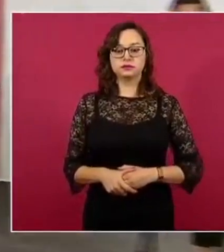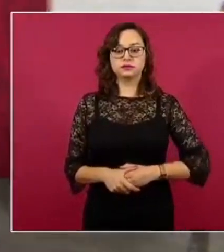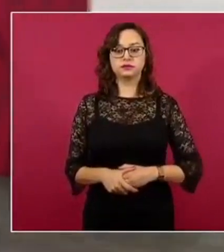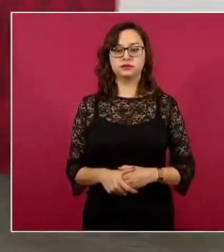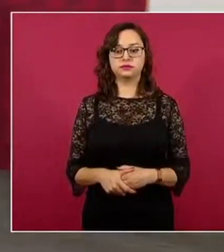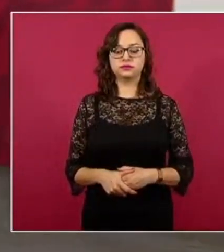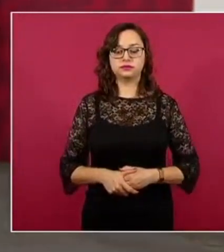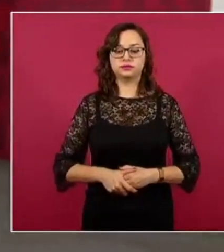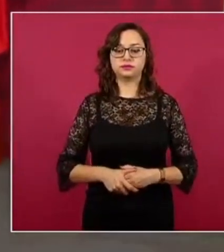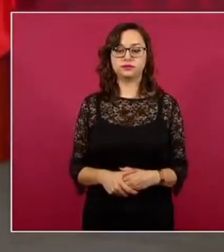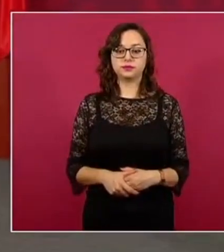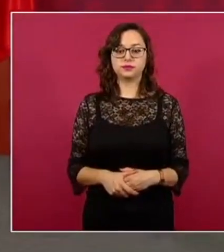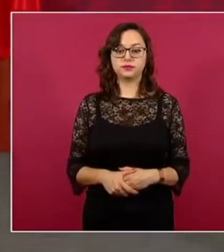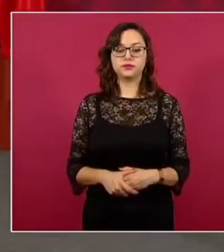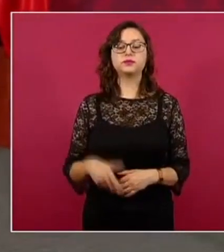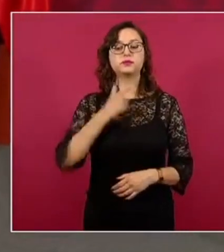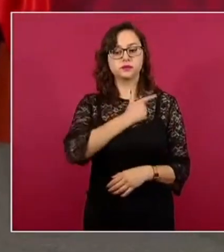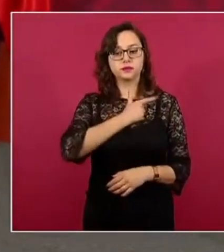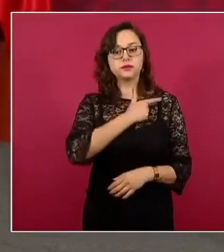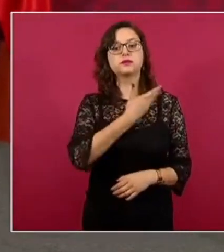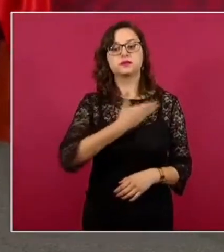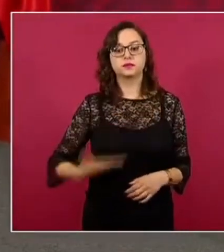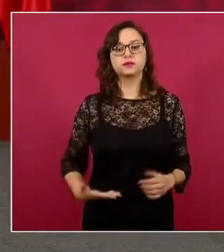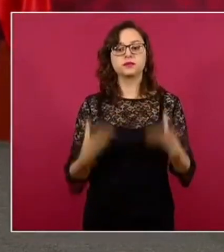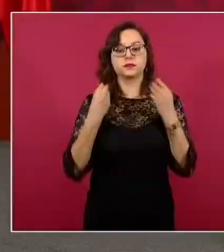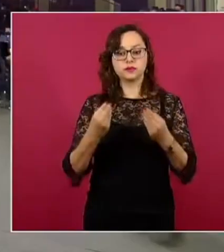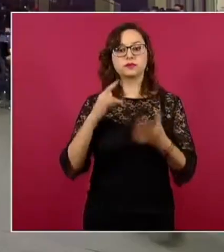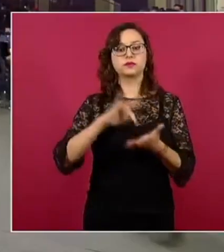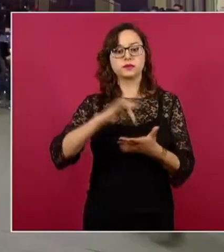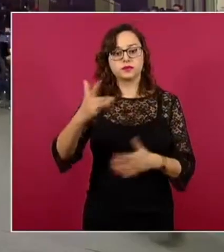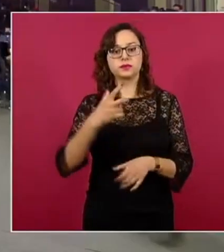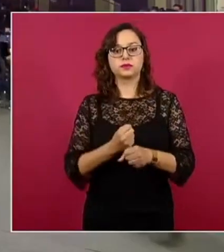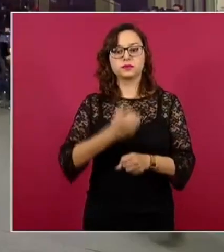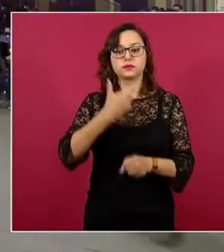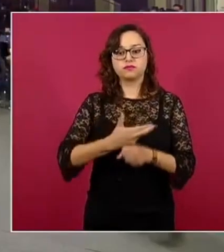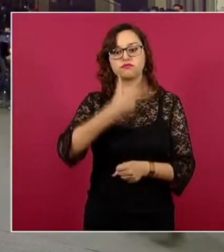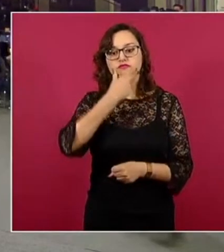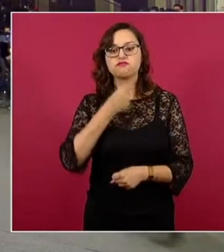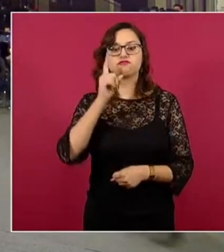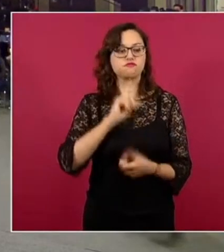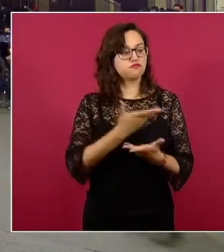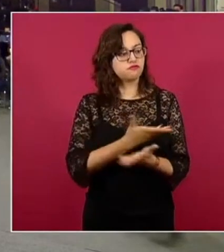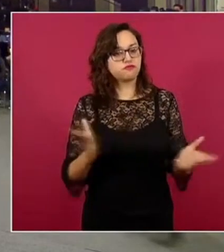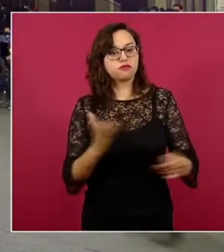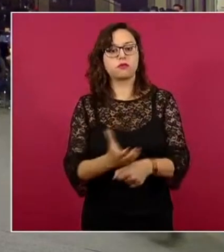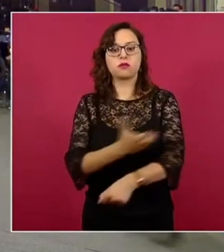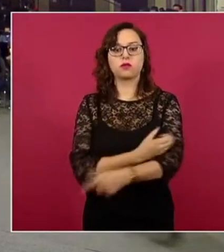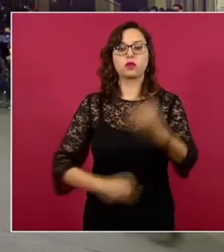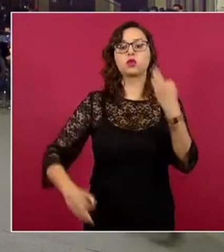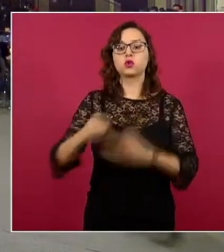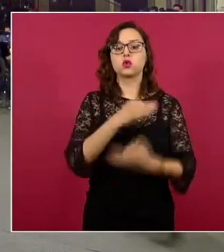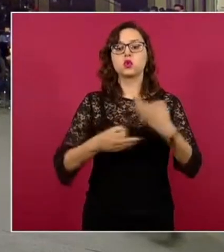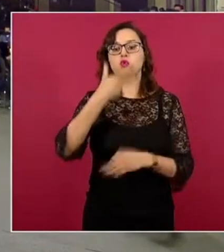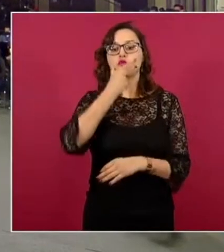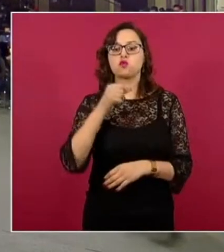Un gusto, presidente. Muchas gracias. Secretaria, secretario, compañeros, muy buenos días, muy buenos días tengan todas y todos